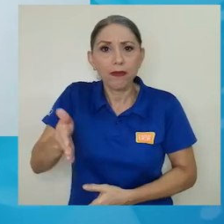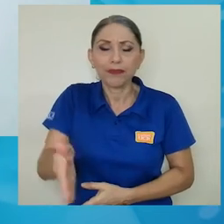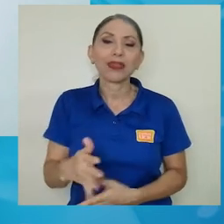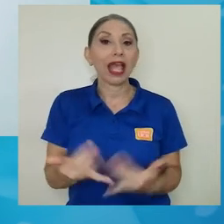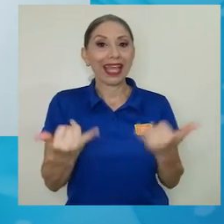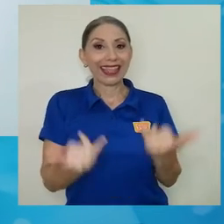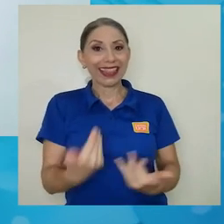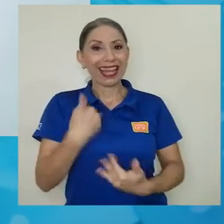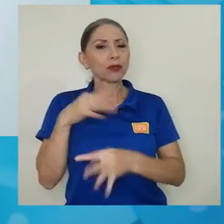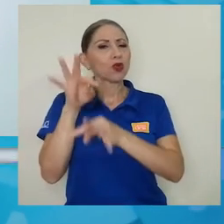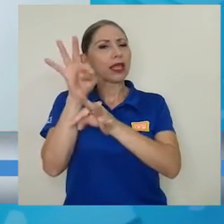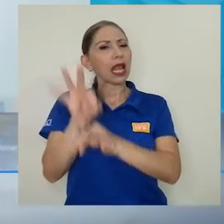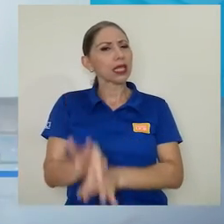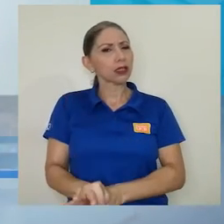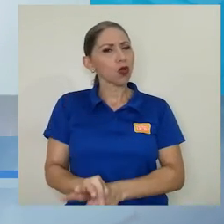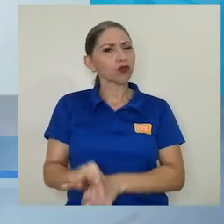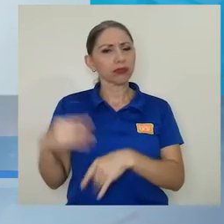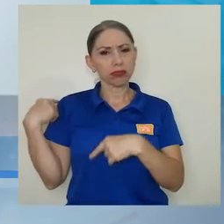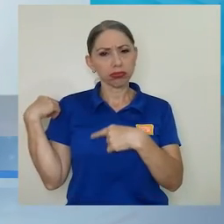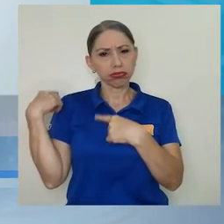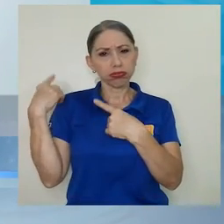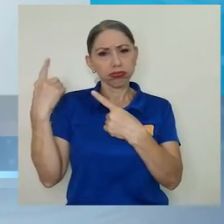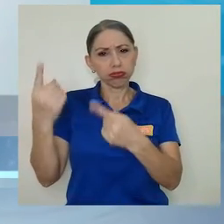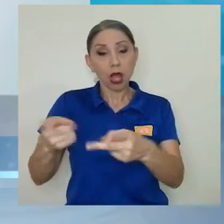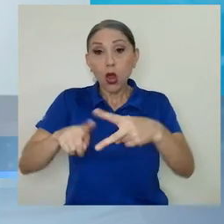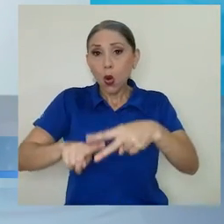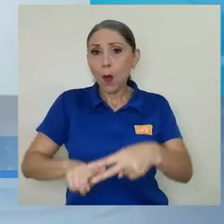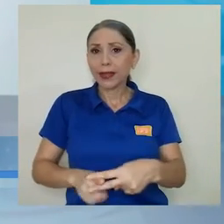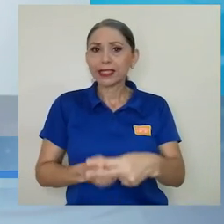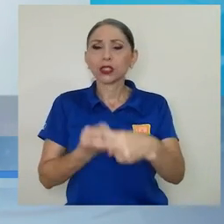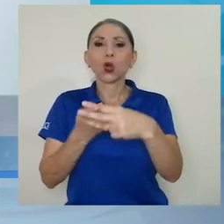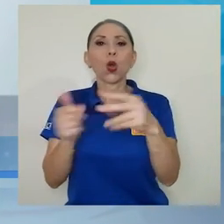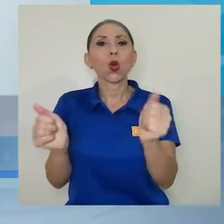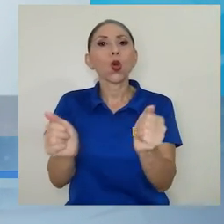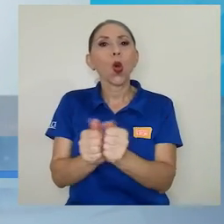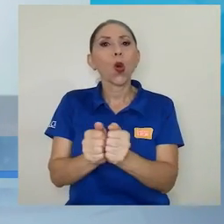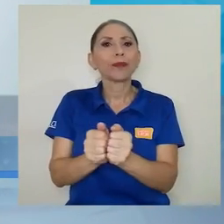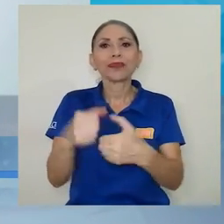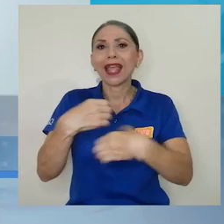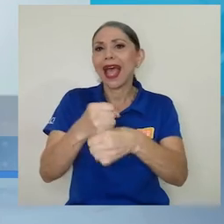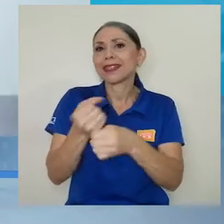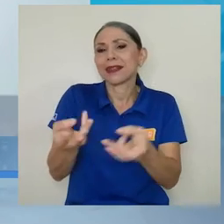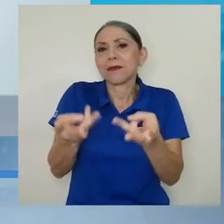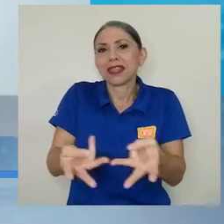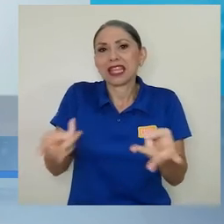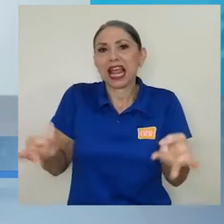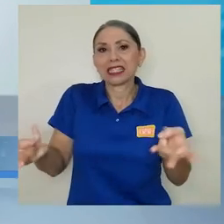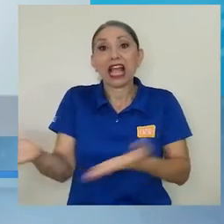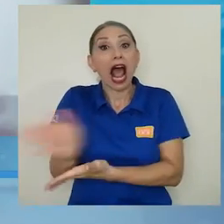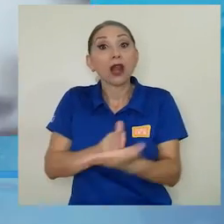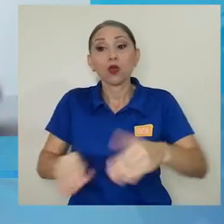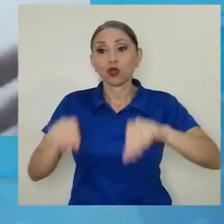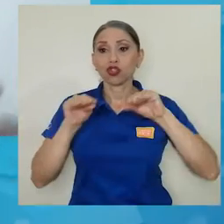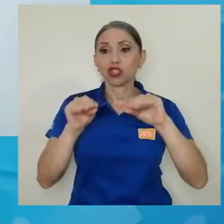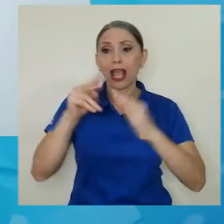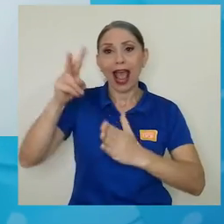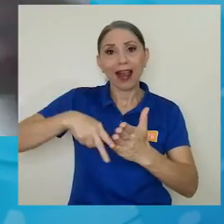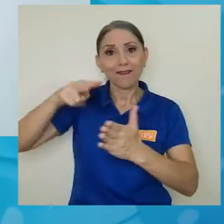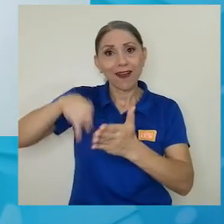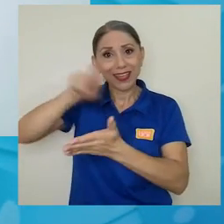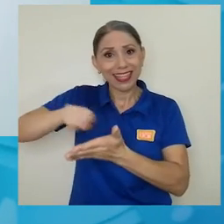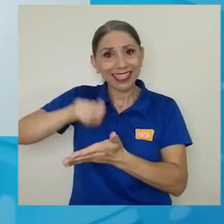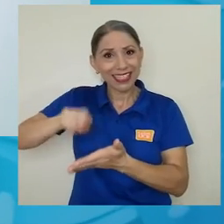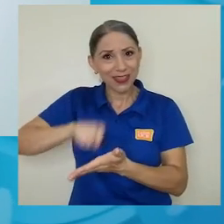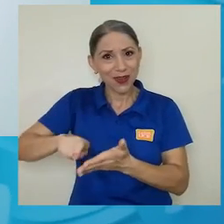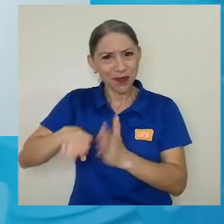Bueno, tenemos una tradición muy larga y esa tradición comenzó, digamos, con la creación de materiales, algunos de alfabetización, por ejemplo, hace